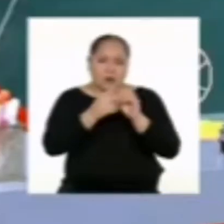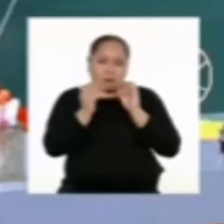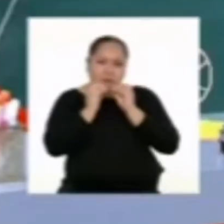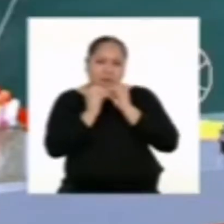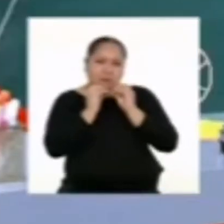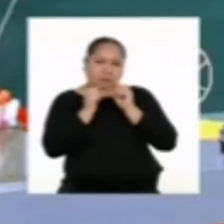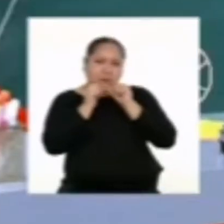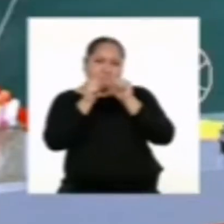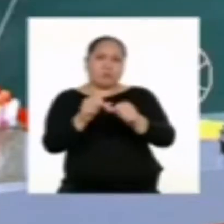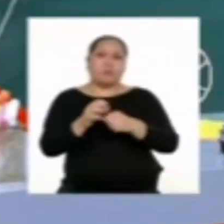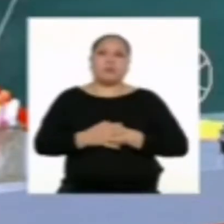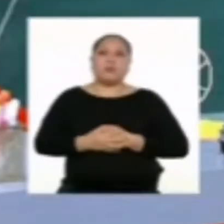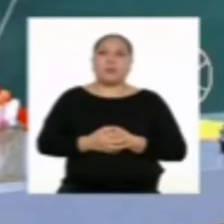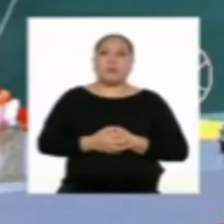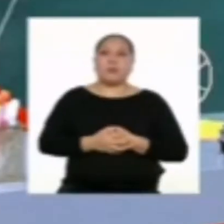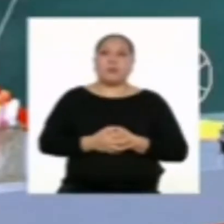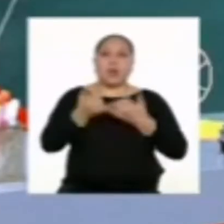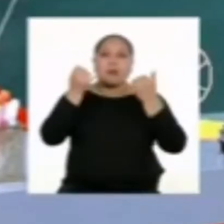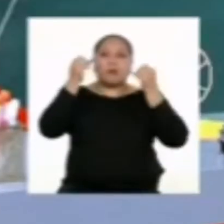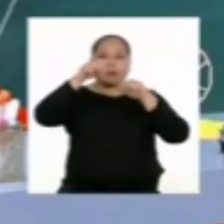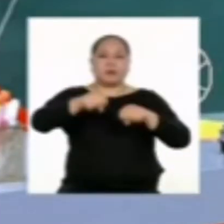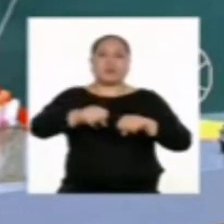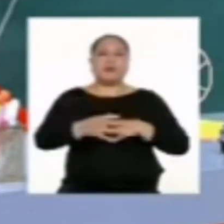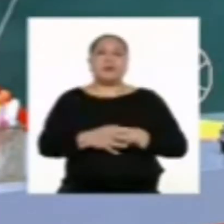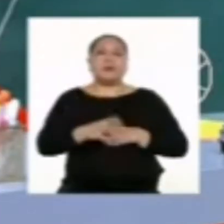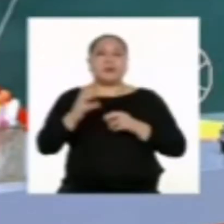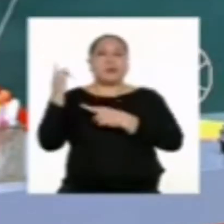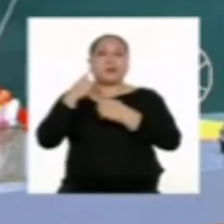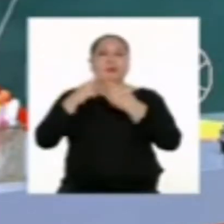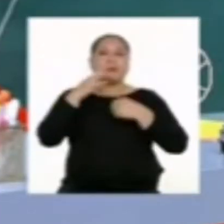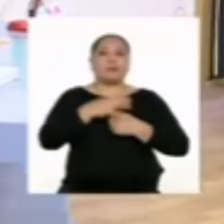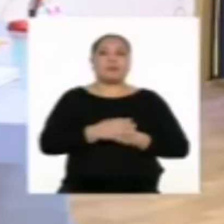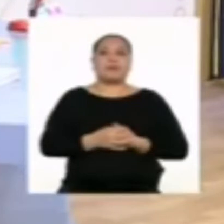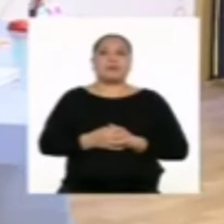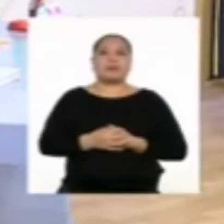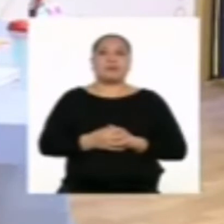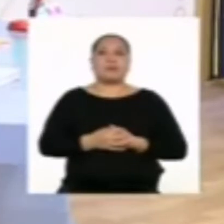Ahora sí, regresamos.